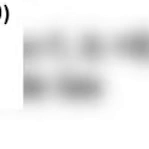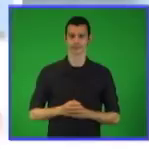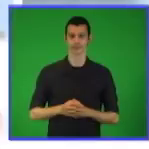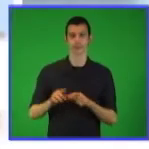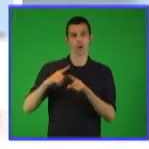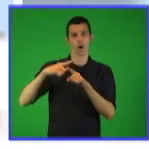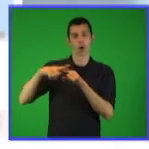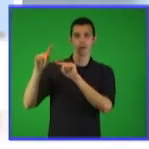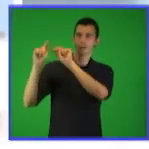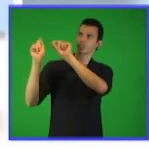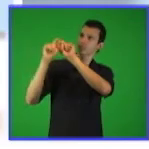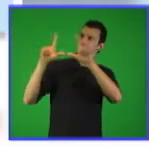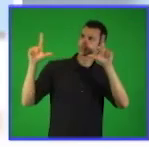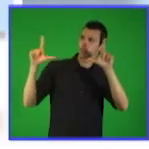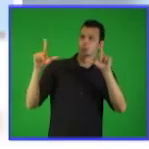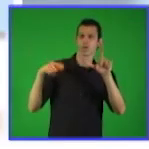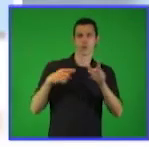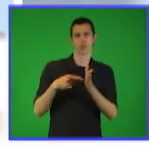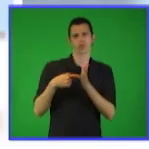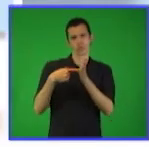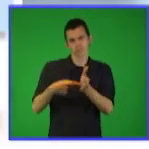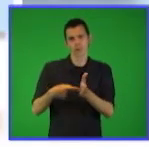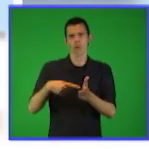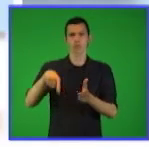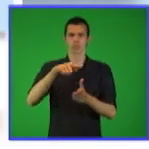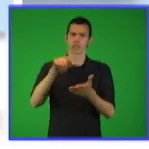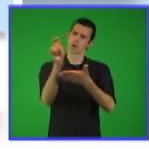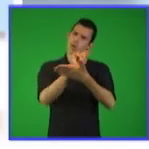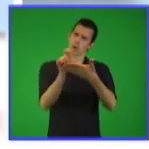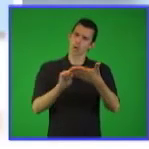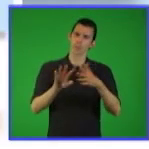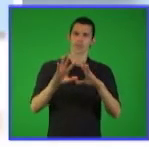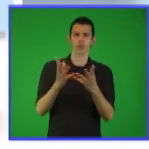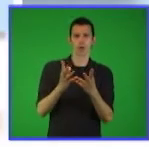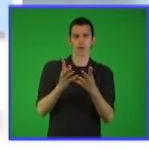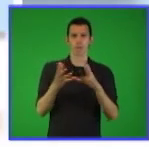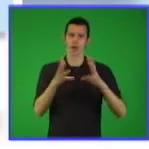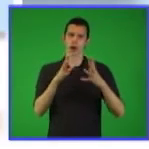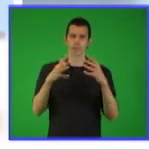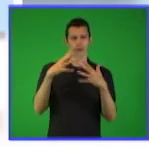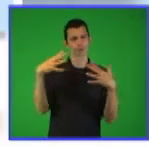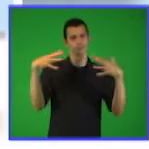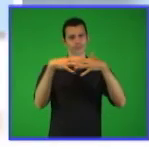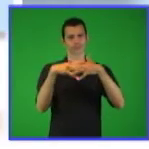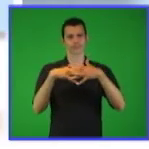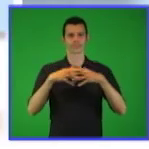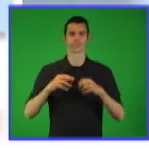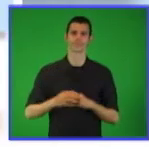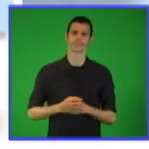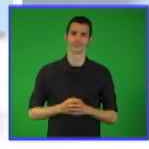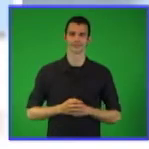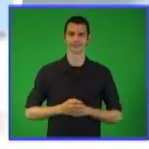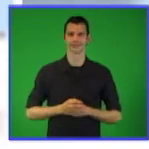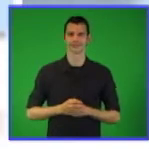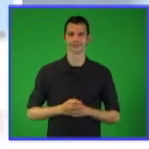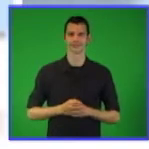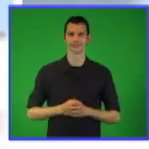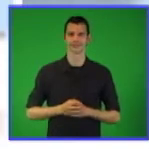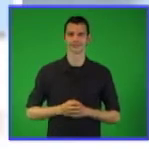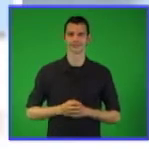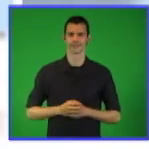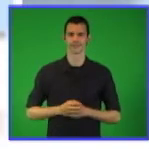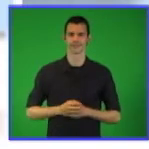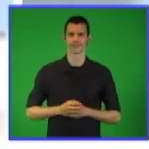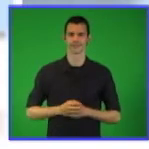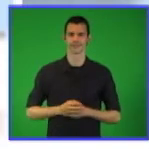En la próxima diapositiva vamos a mantener la orden para que ustedes la puedan enlazar con la